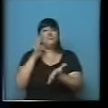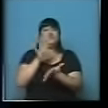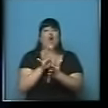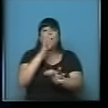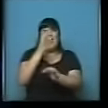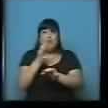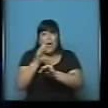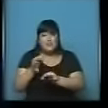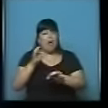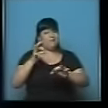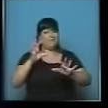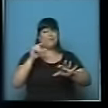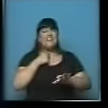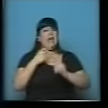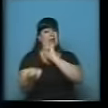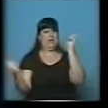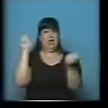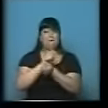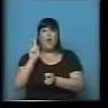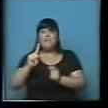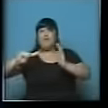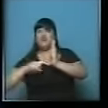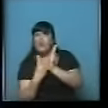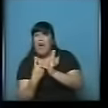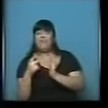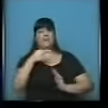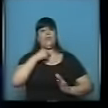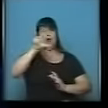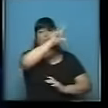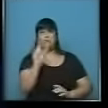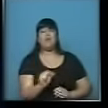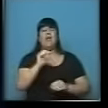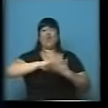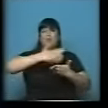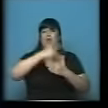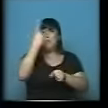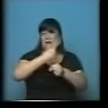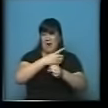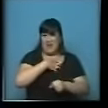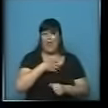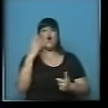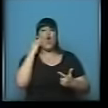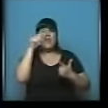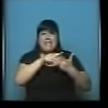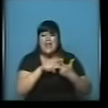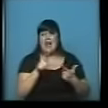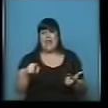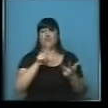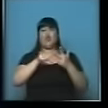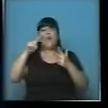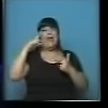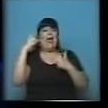educativa. Que lo que hicimos en la ciudad, que lo pongamos en marcha en todo el país, la computadora de primer grado, el inglés, innovación, diseño